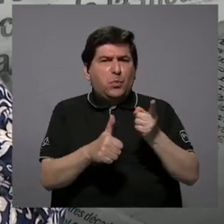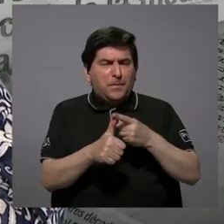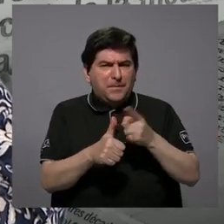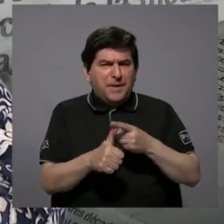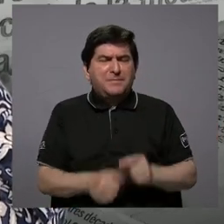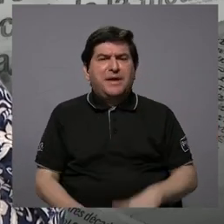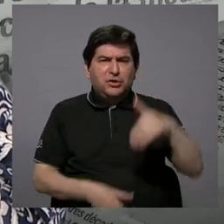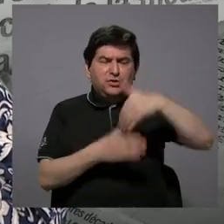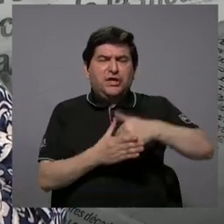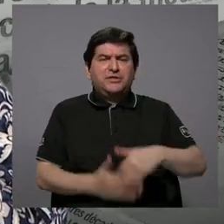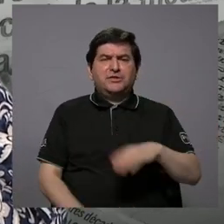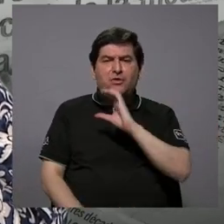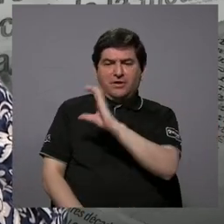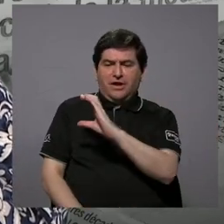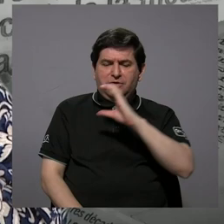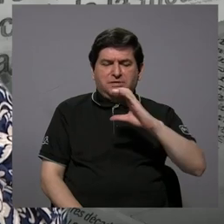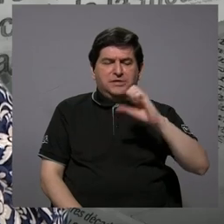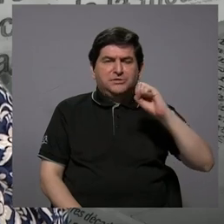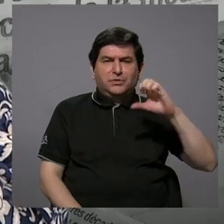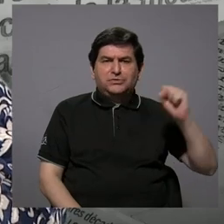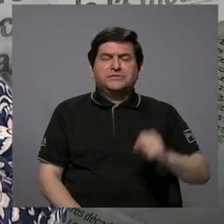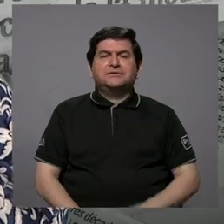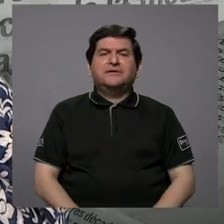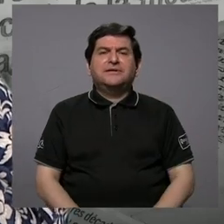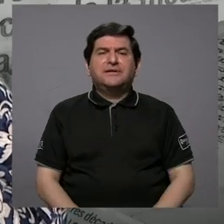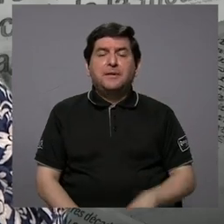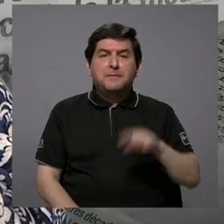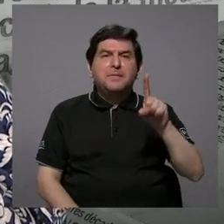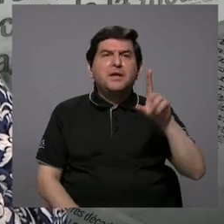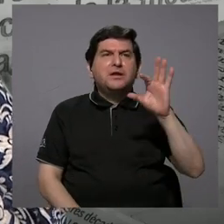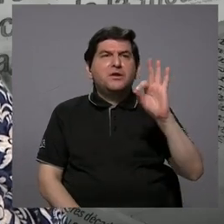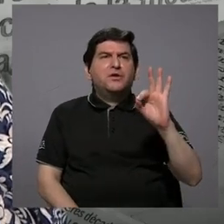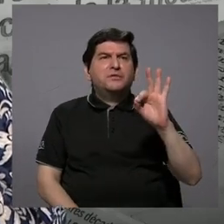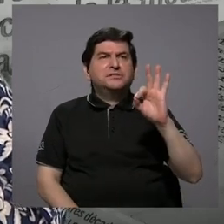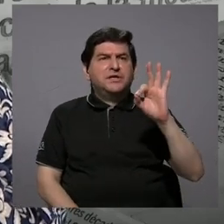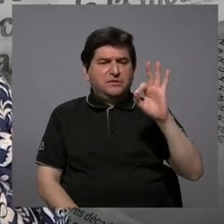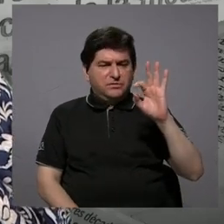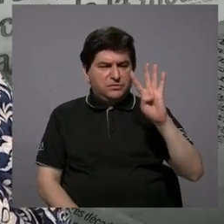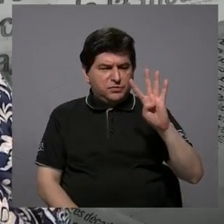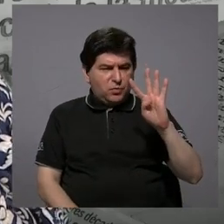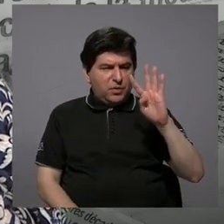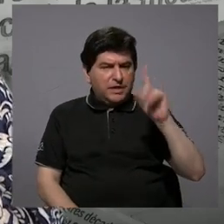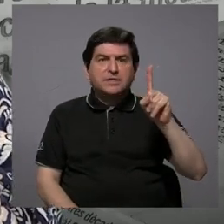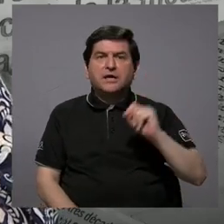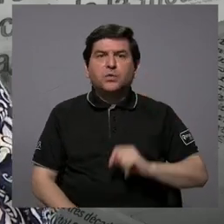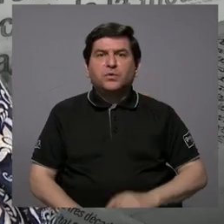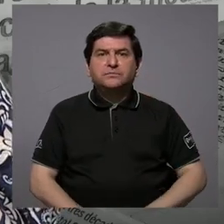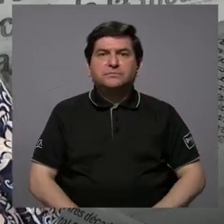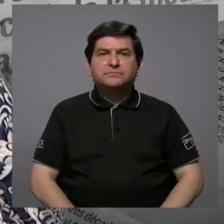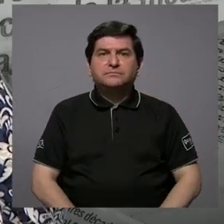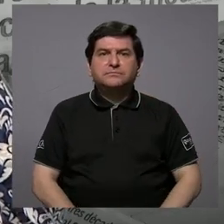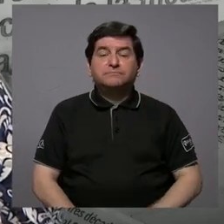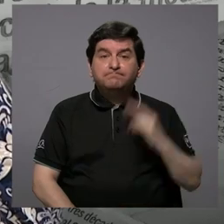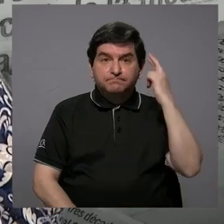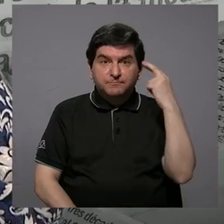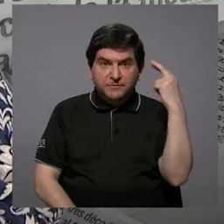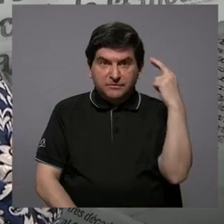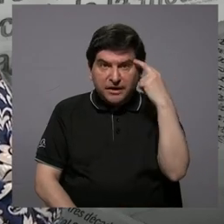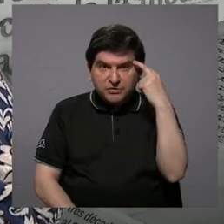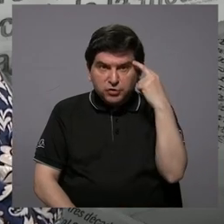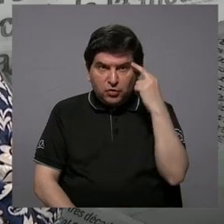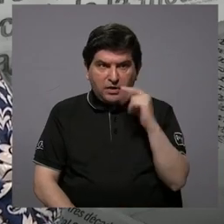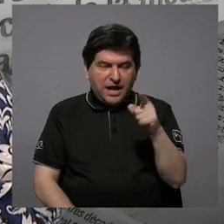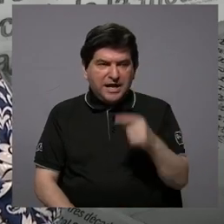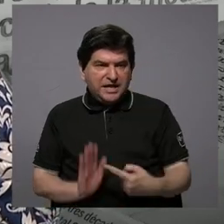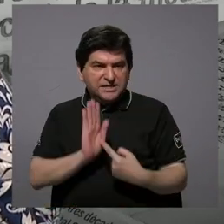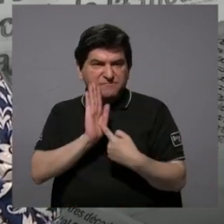trabajadores de la Caja Costarricense del Seguro Social en 1941 y por eso es